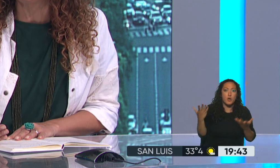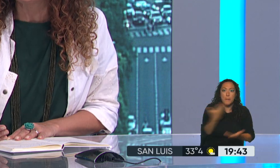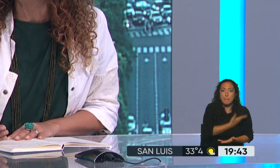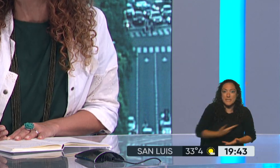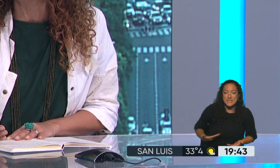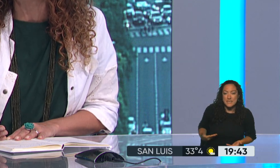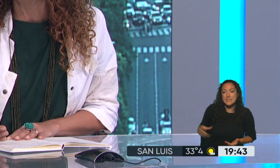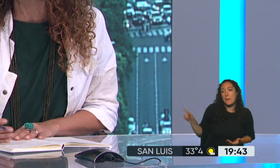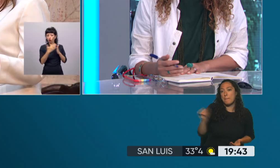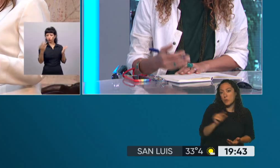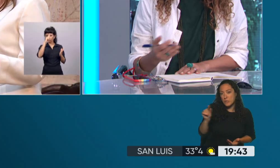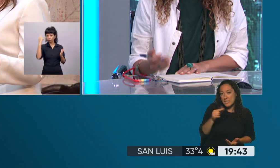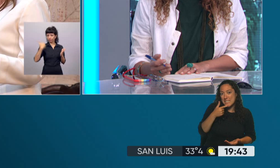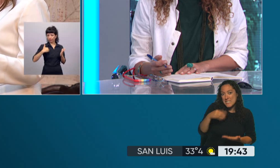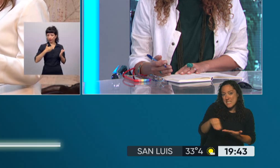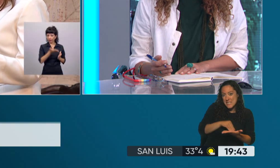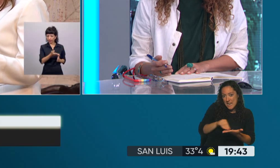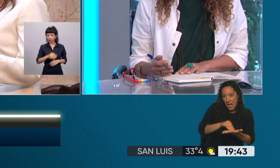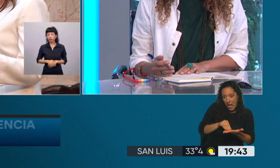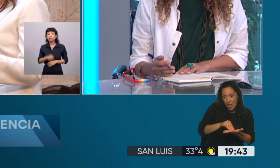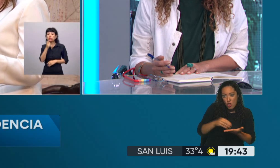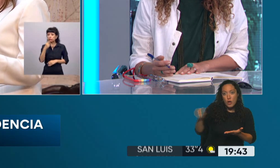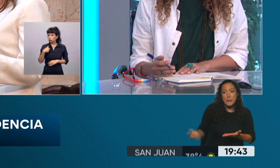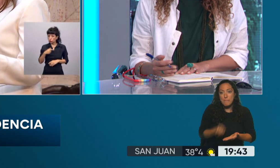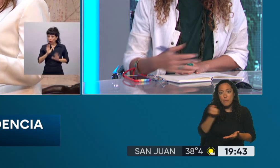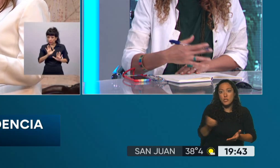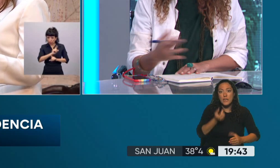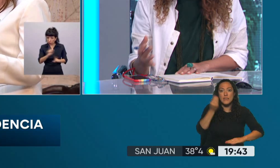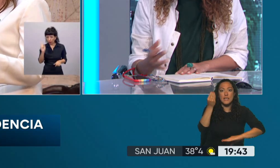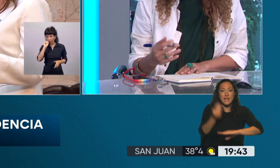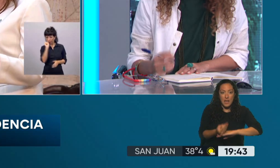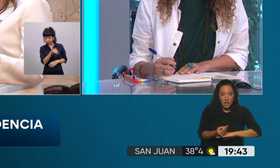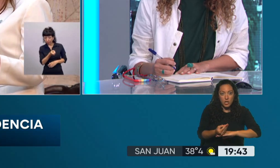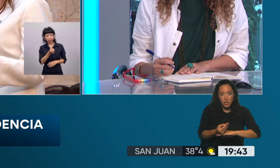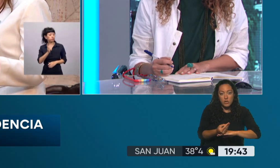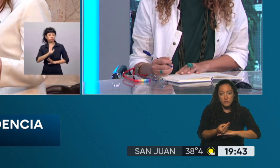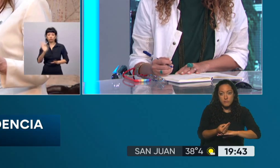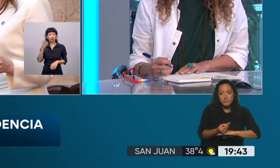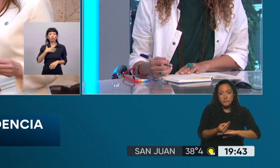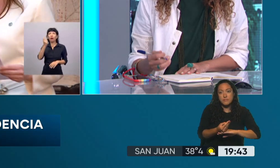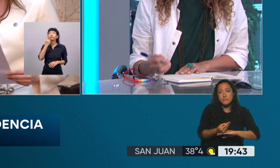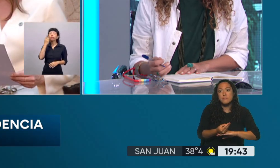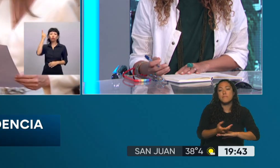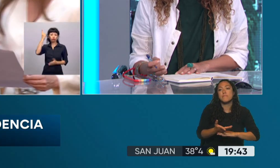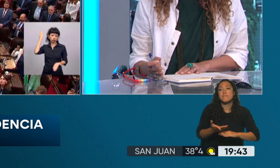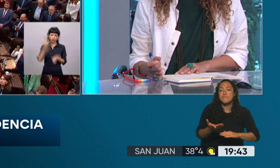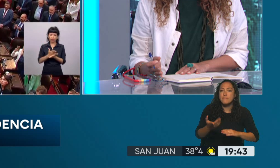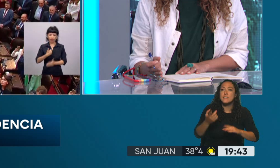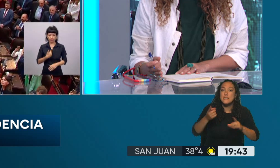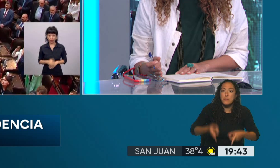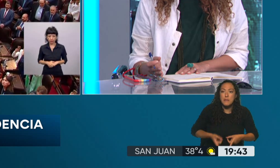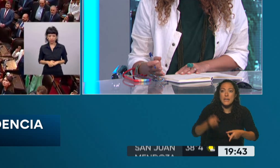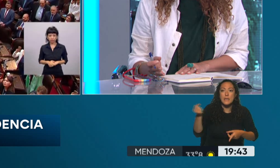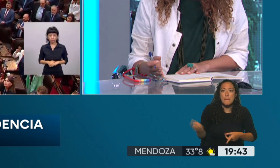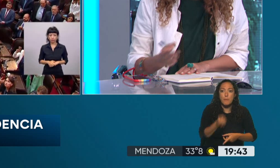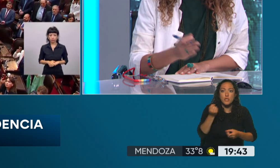provisional del Senado, un cargo importante que muchas veces tiene a cargo la ceremonia del recinto, pero también es importante porque está